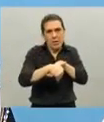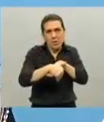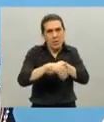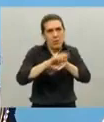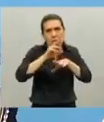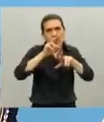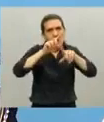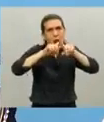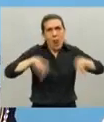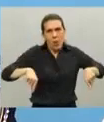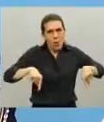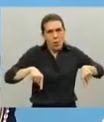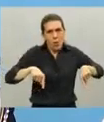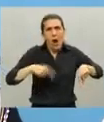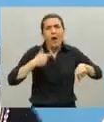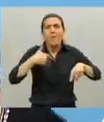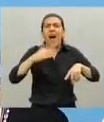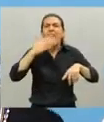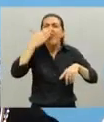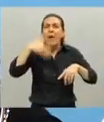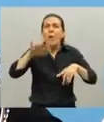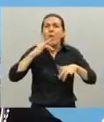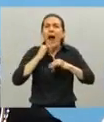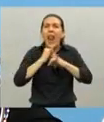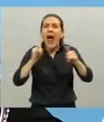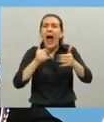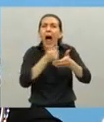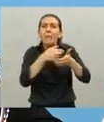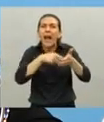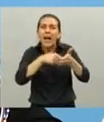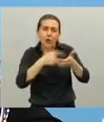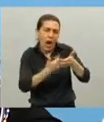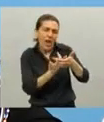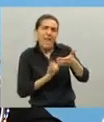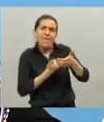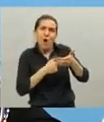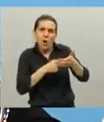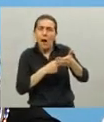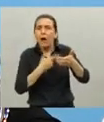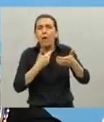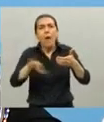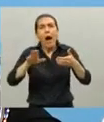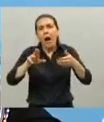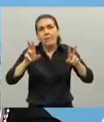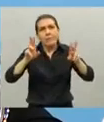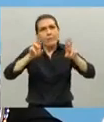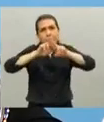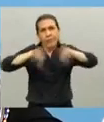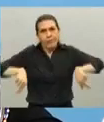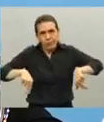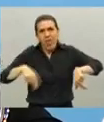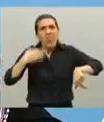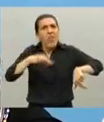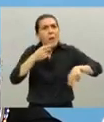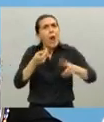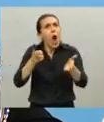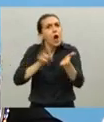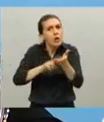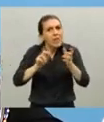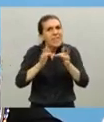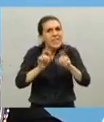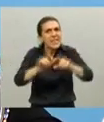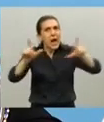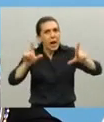permiso van a recibir una información por la aplicación, ese permiso va a caducar, deberán reinscribirse nuevamente,